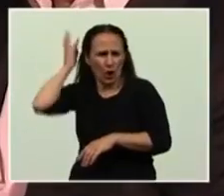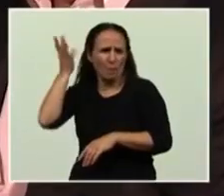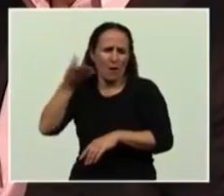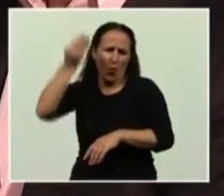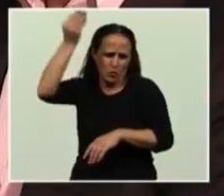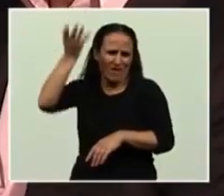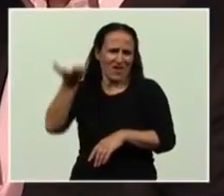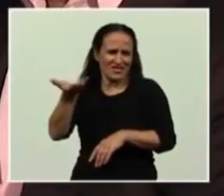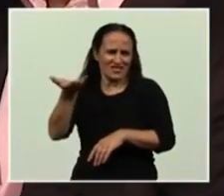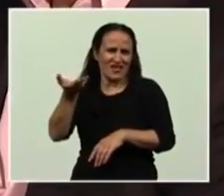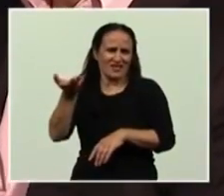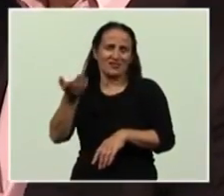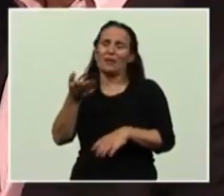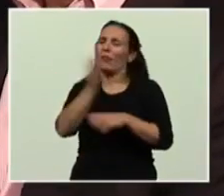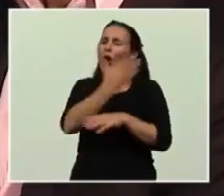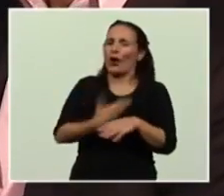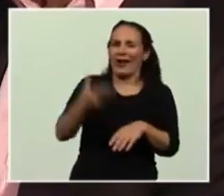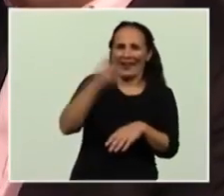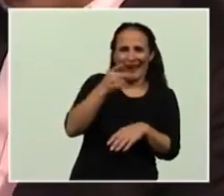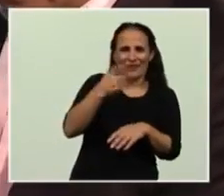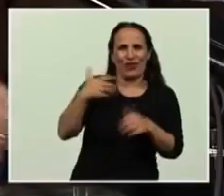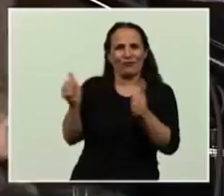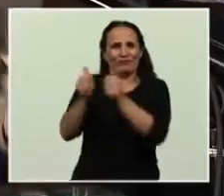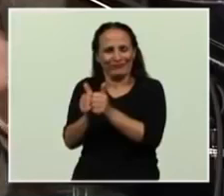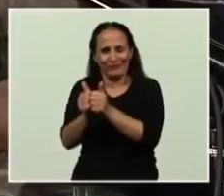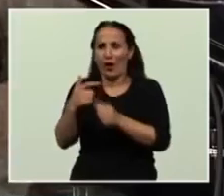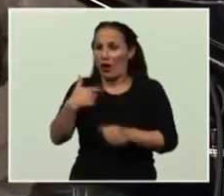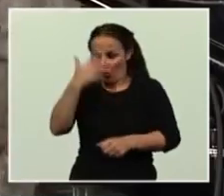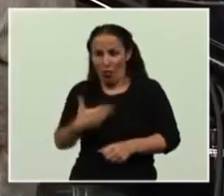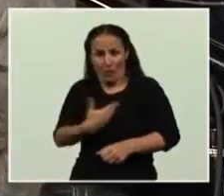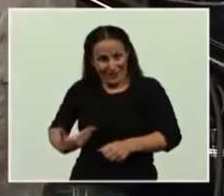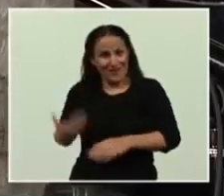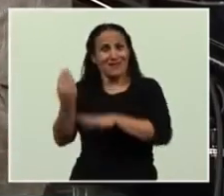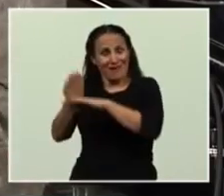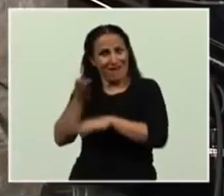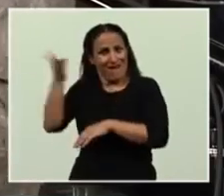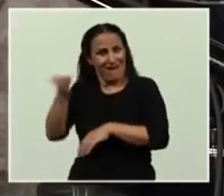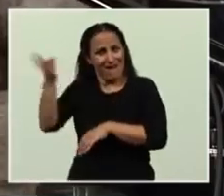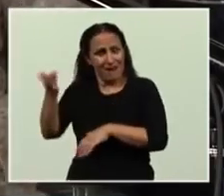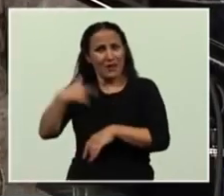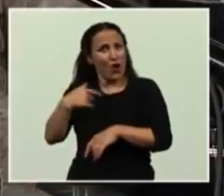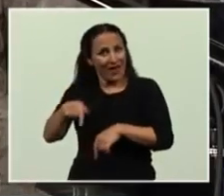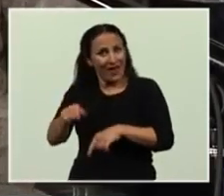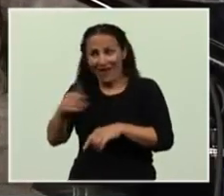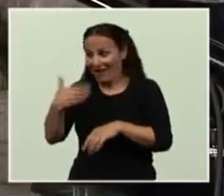al presidente Kirchner como tal cuando era senadora o yo misma cuando era presidenta, por primera vez